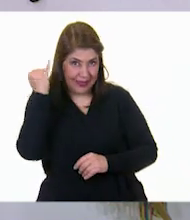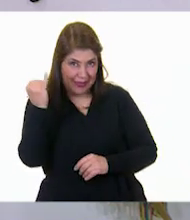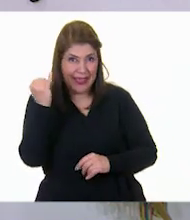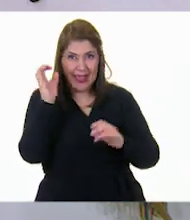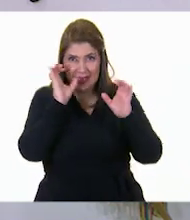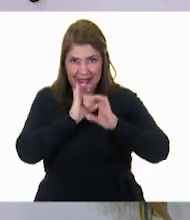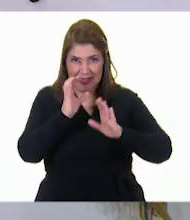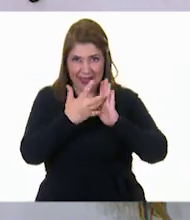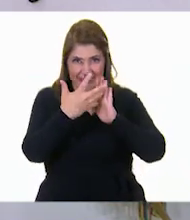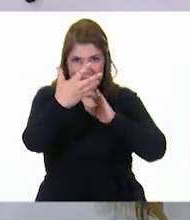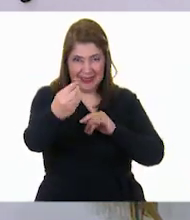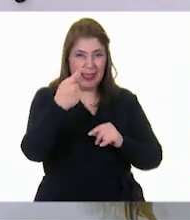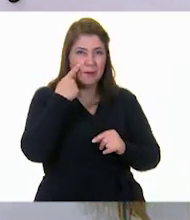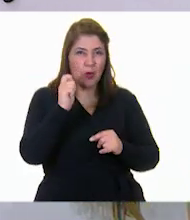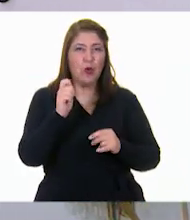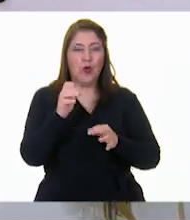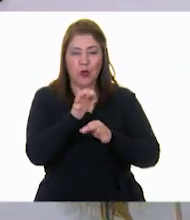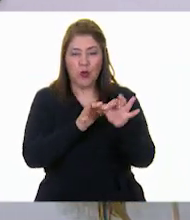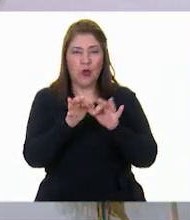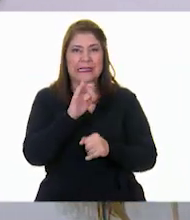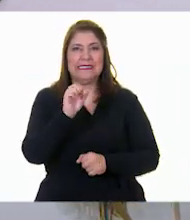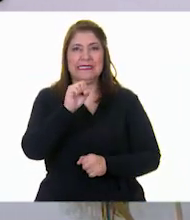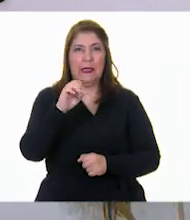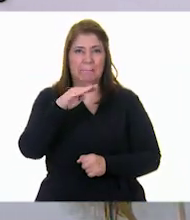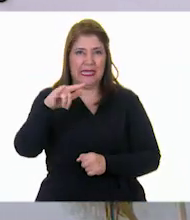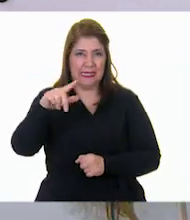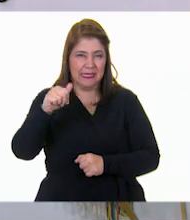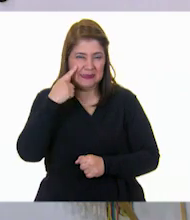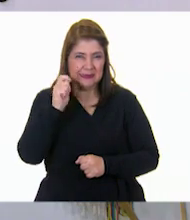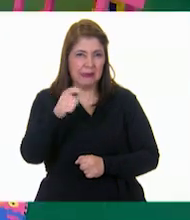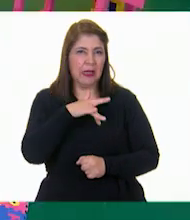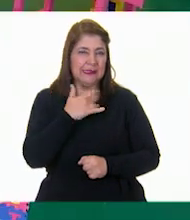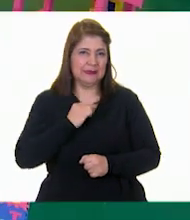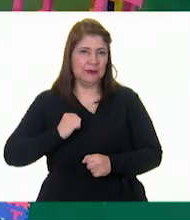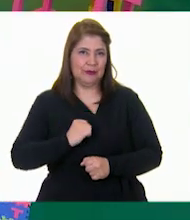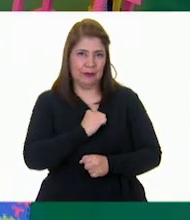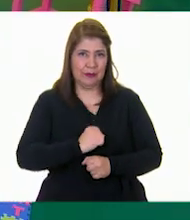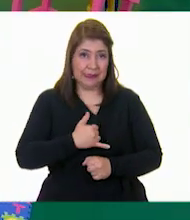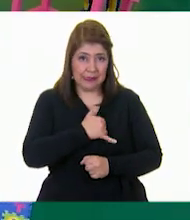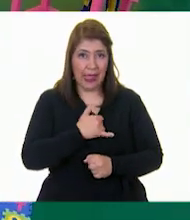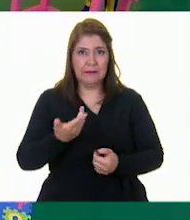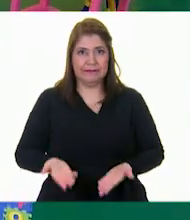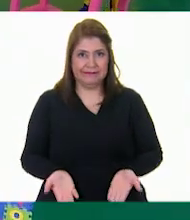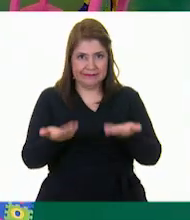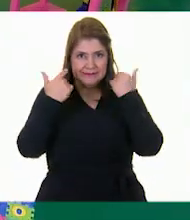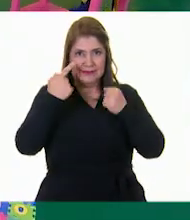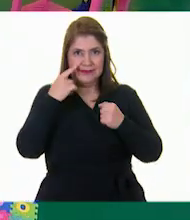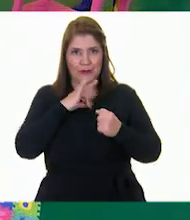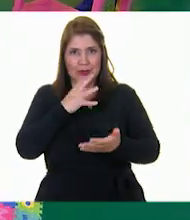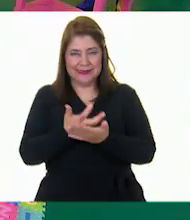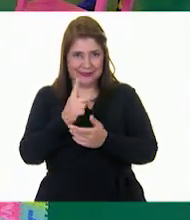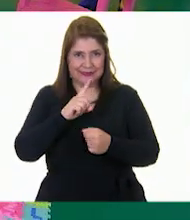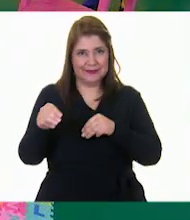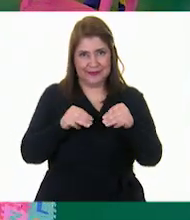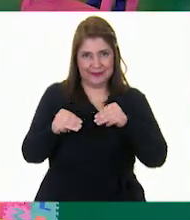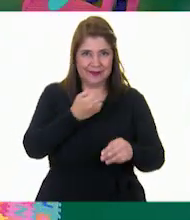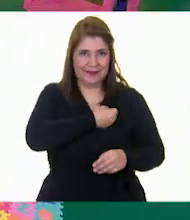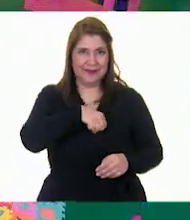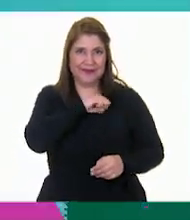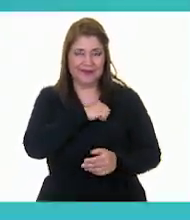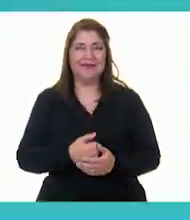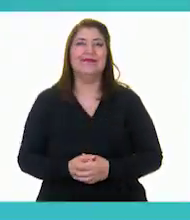con esta canción sobre las semillas, como nos está diciendo super yo listo y nos movemos un poquito? Pero también es saludable.